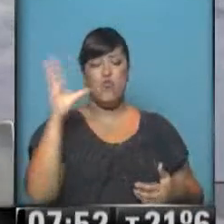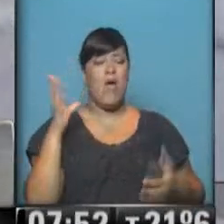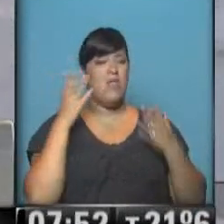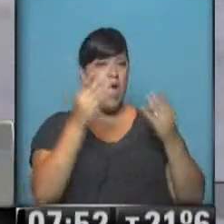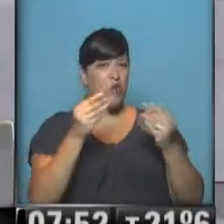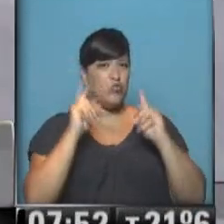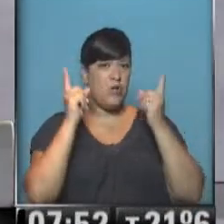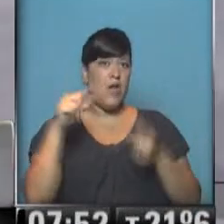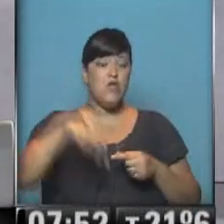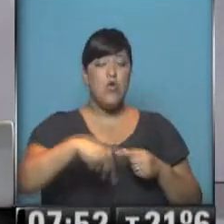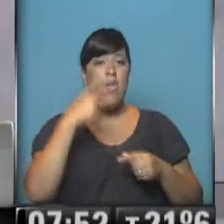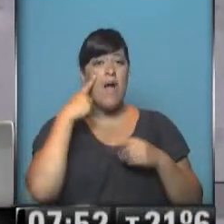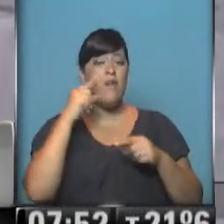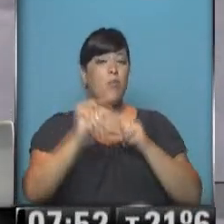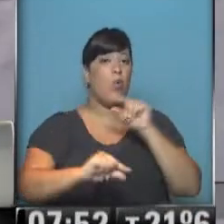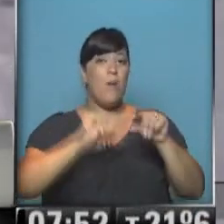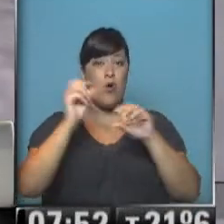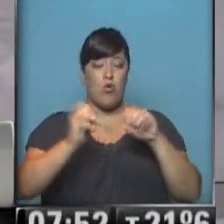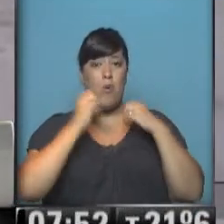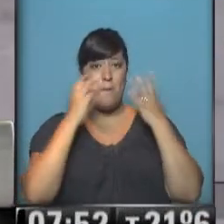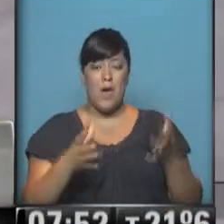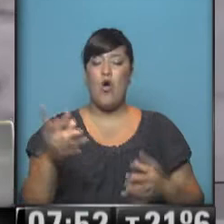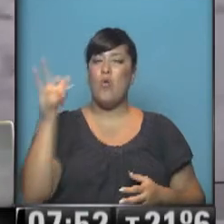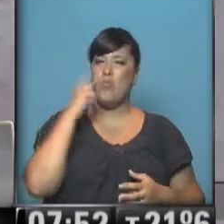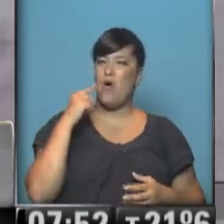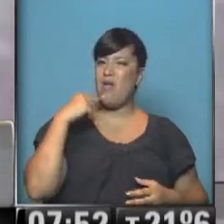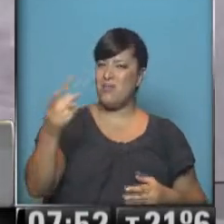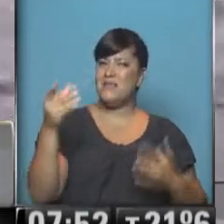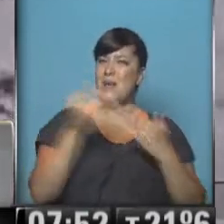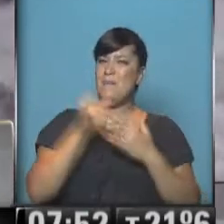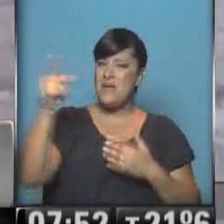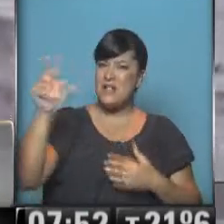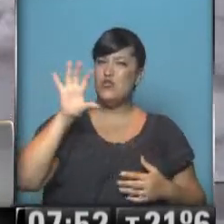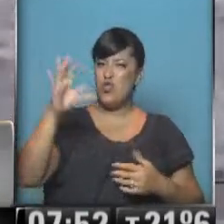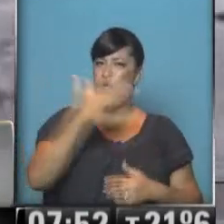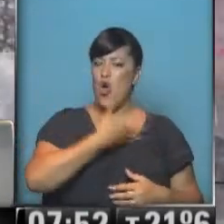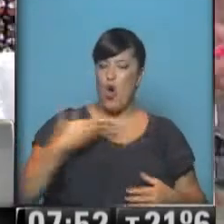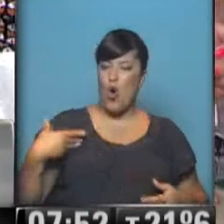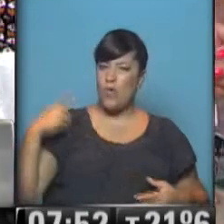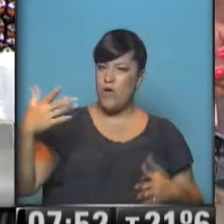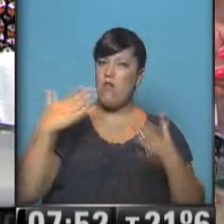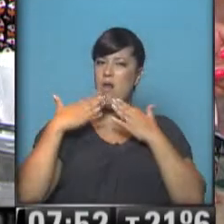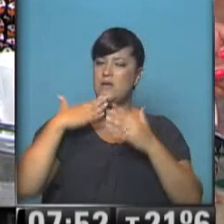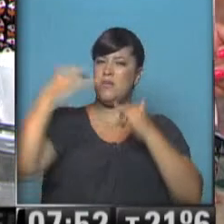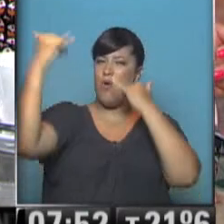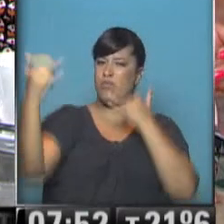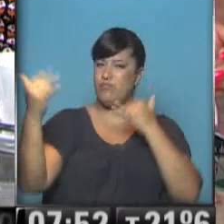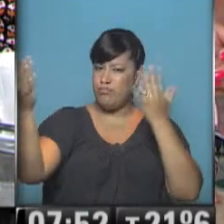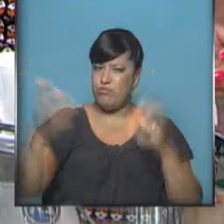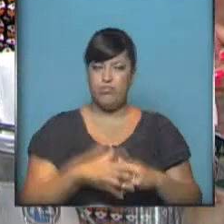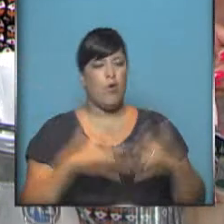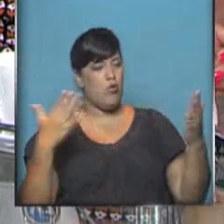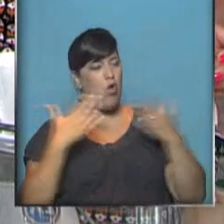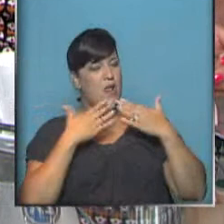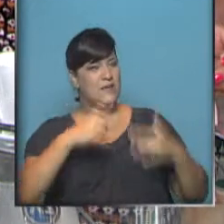se pueda ir mejorando de poco, ¿no? Pablo Murúa, ministro de gobierno de Río Ceballos, le agradecemos este contacto con la televisión pública. No,